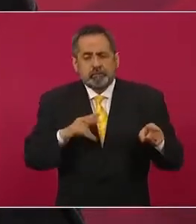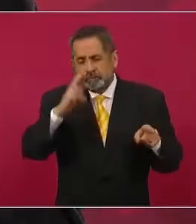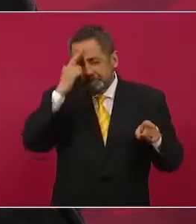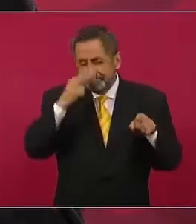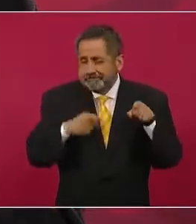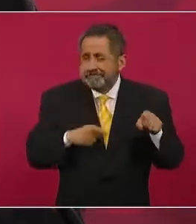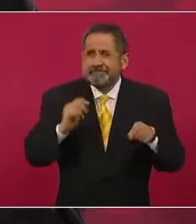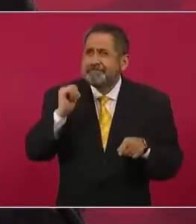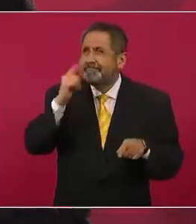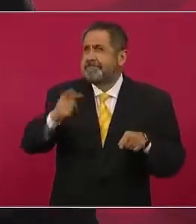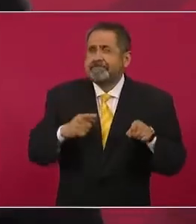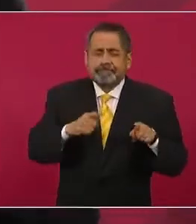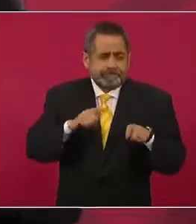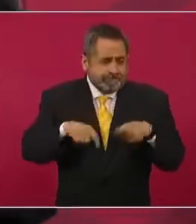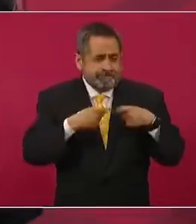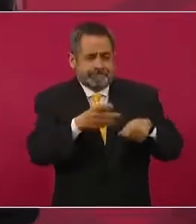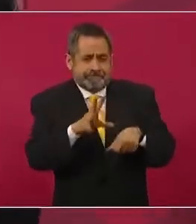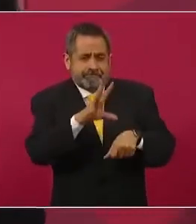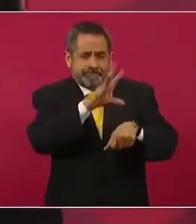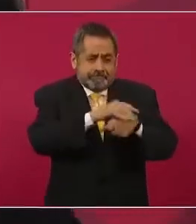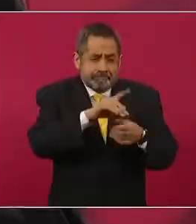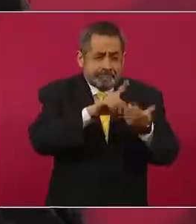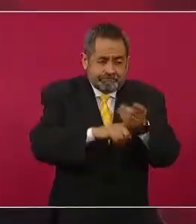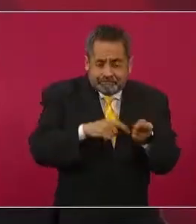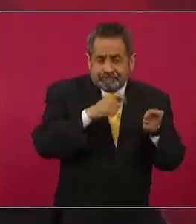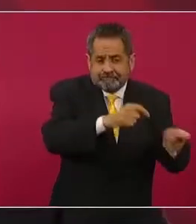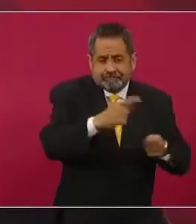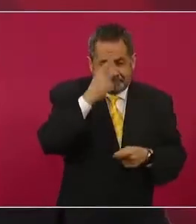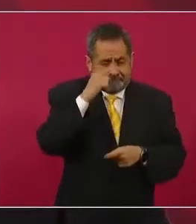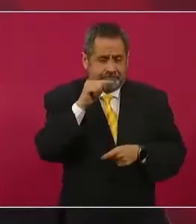alguna concesión o algún permiso